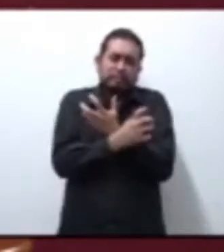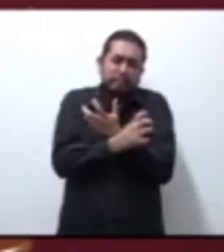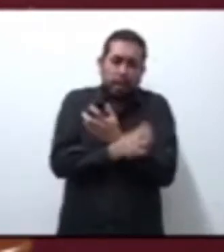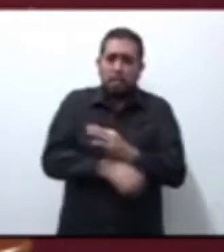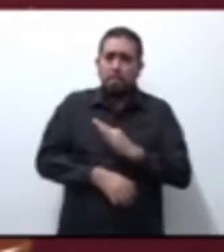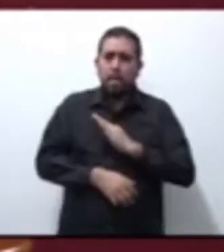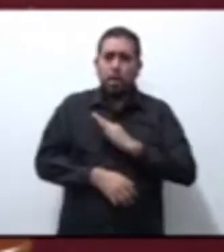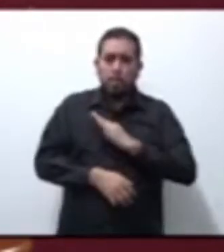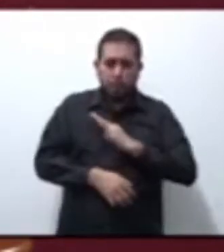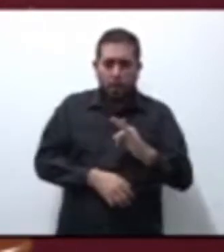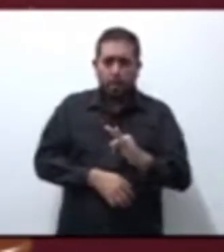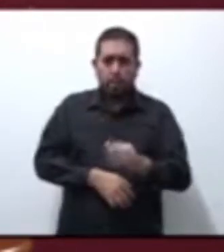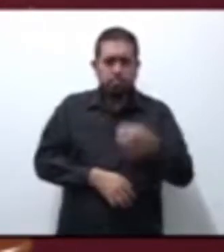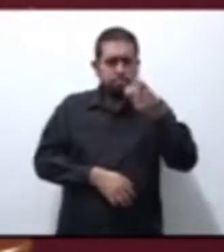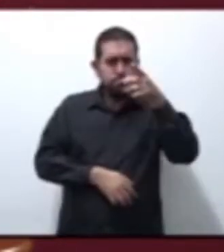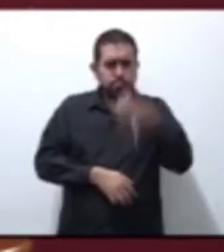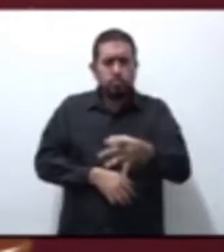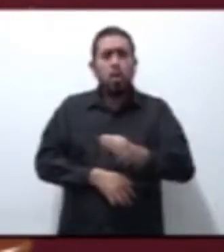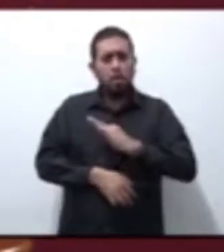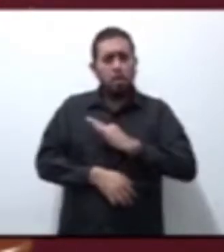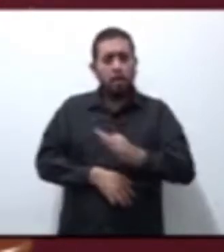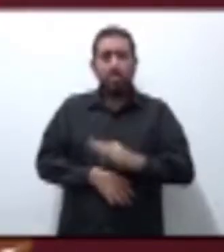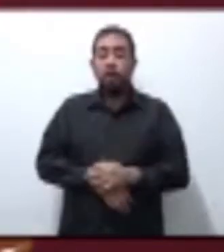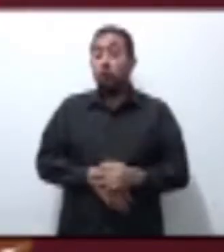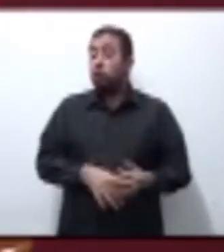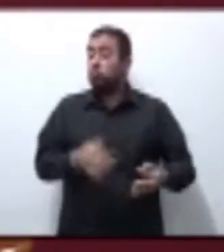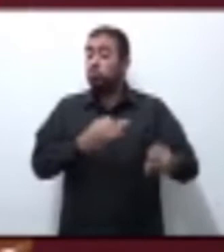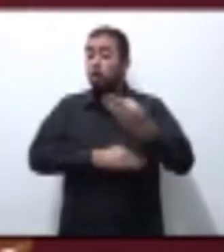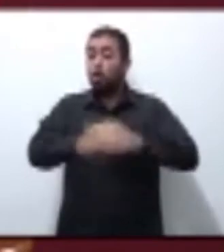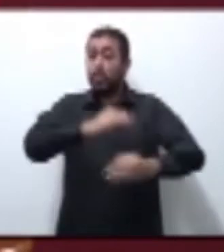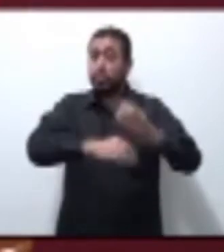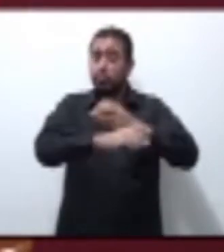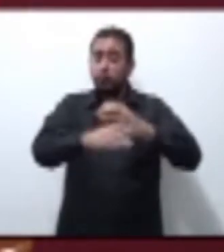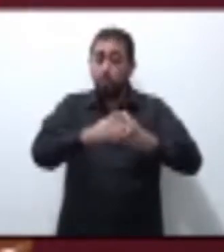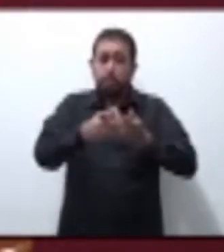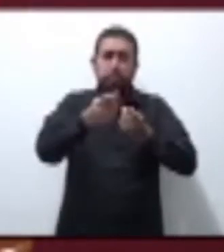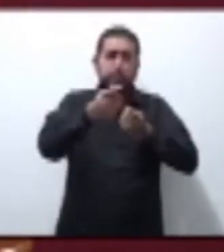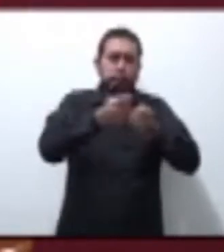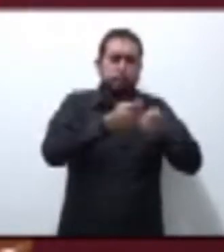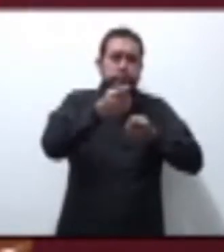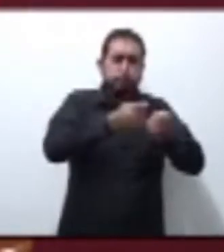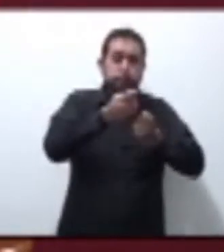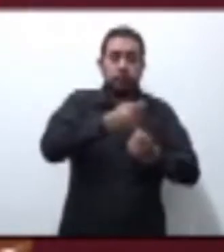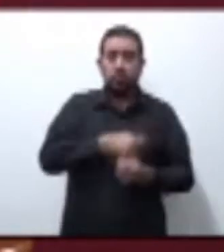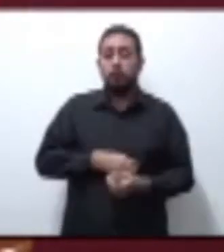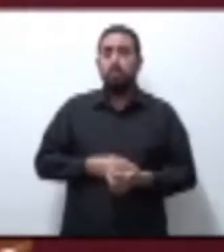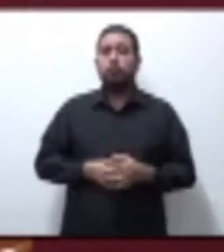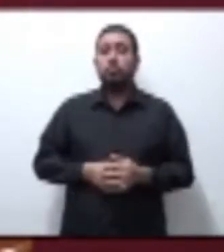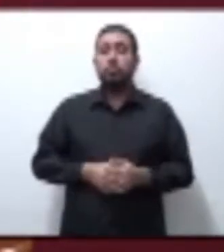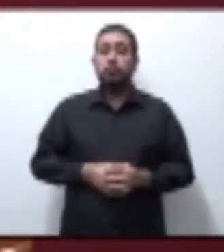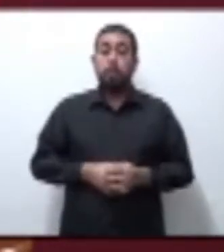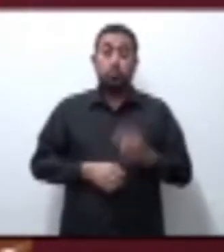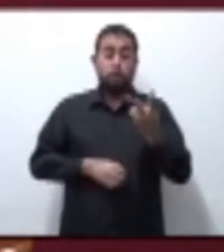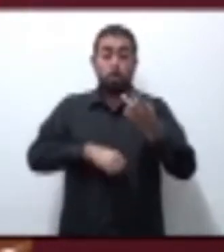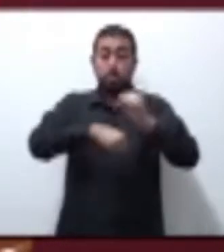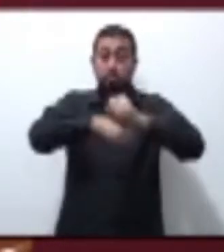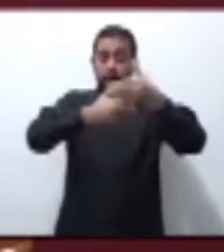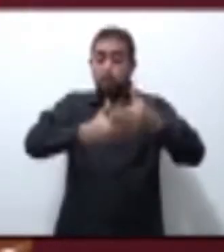puede. Sí se puede. Todo lo que hagamos en estas dos semanas,